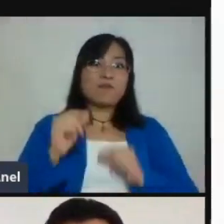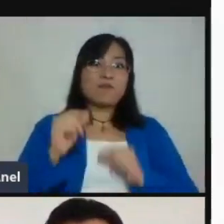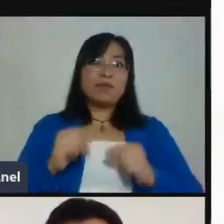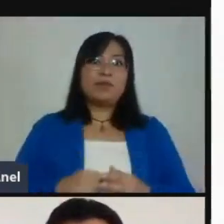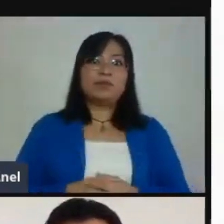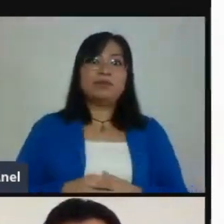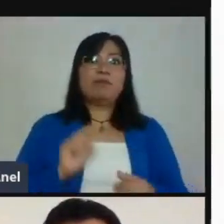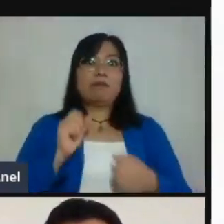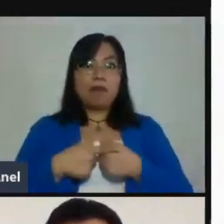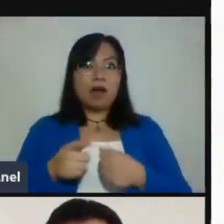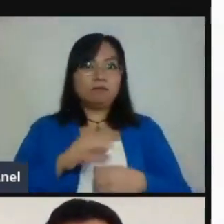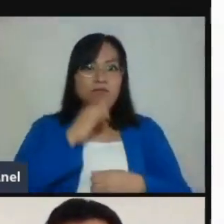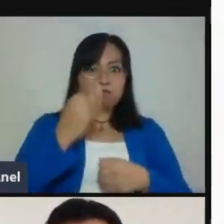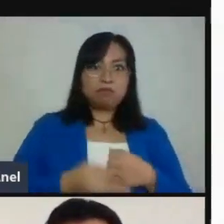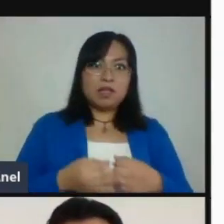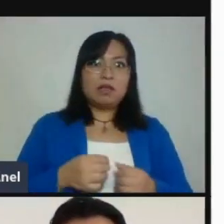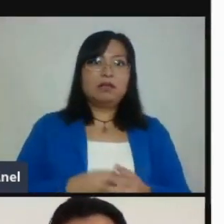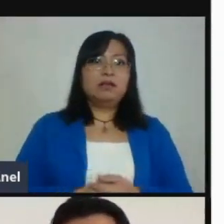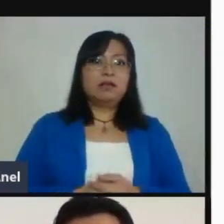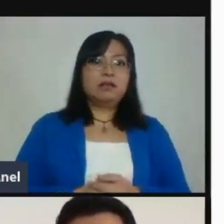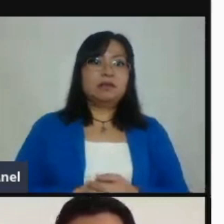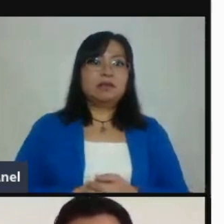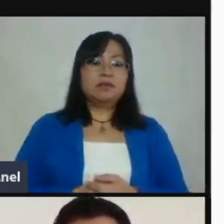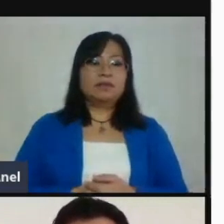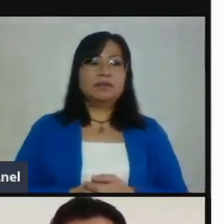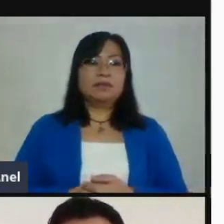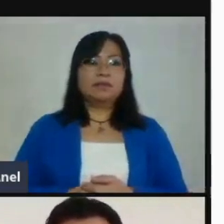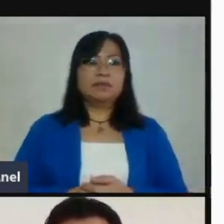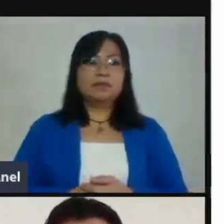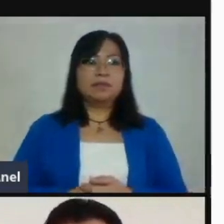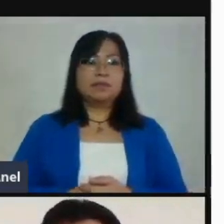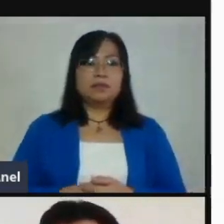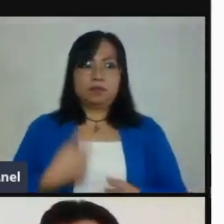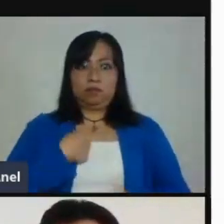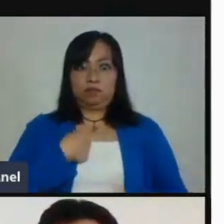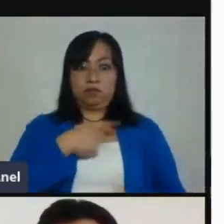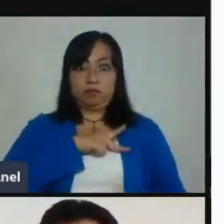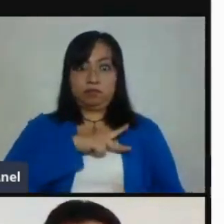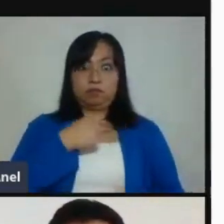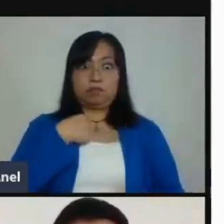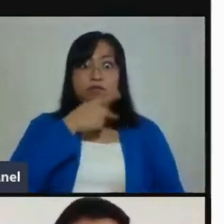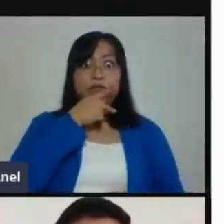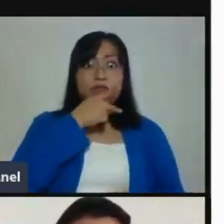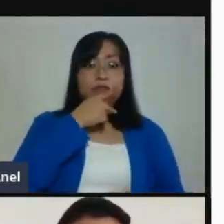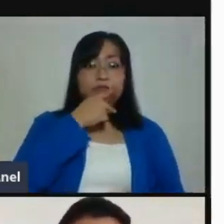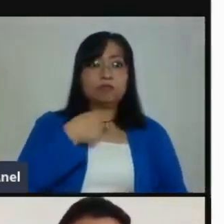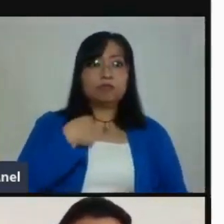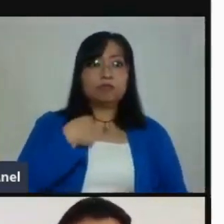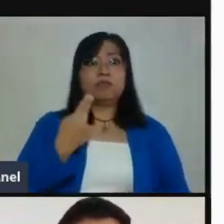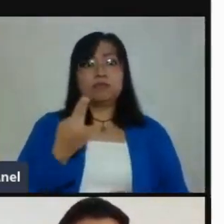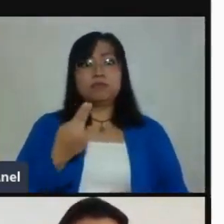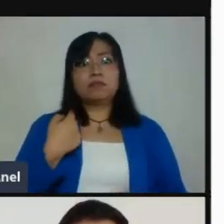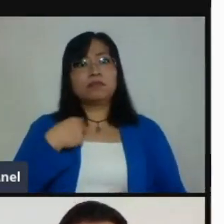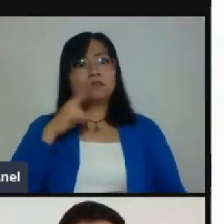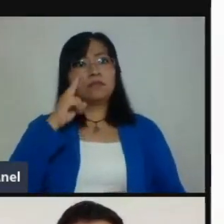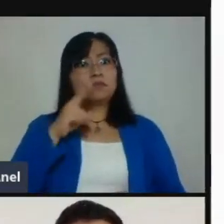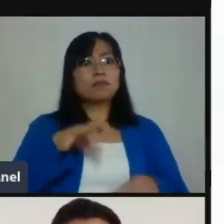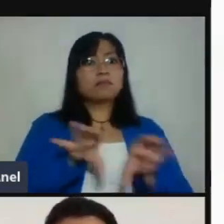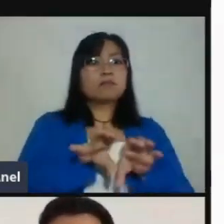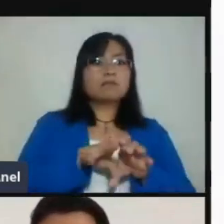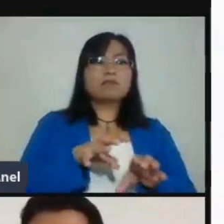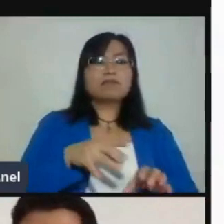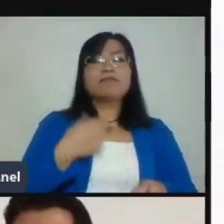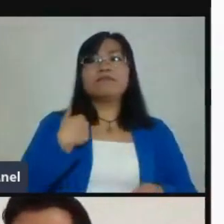sucede es que como padre necesitas ver en la escuela. En lo anterior decía, como papá te preguntas,